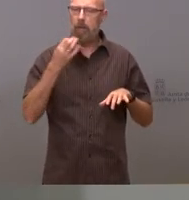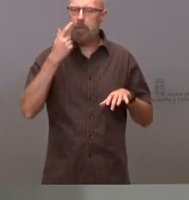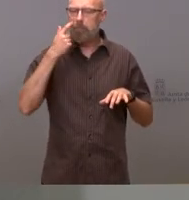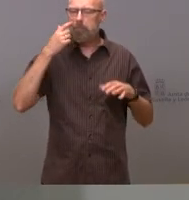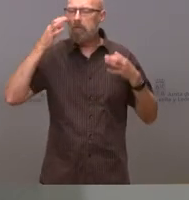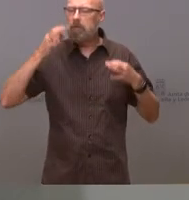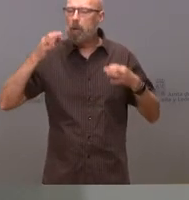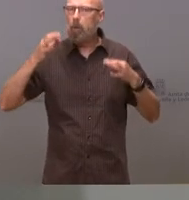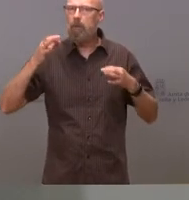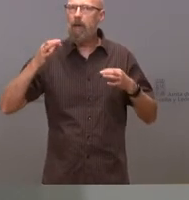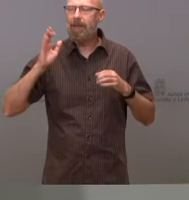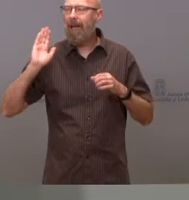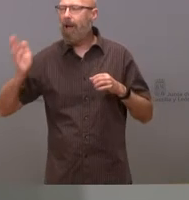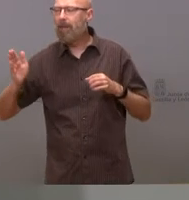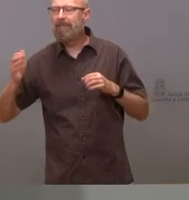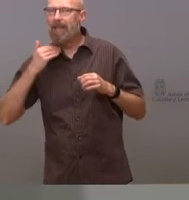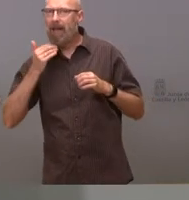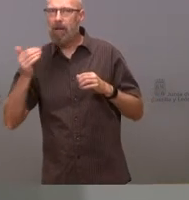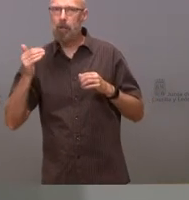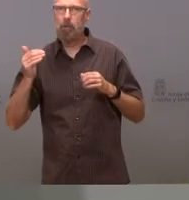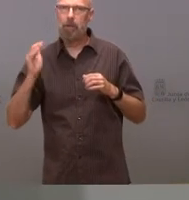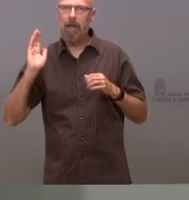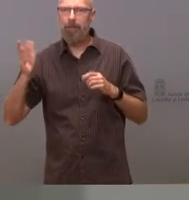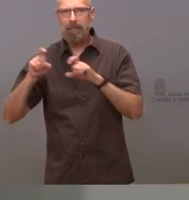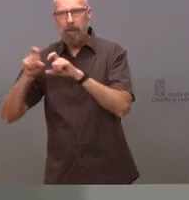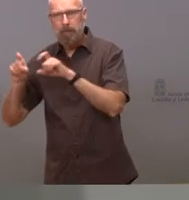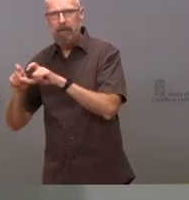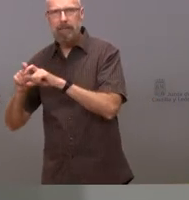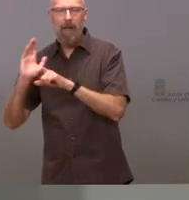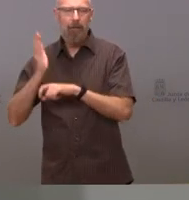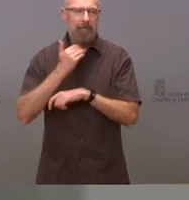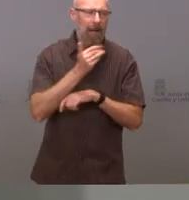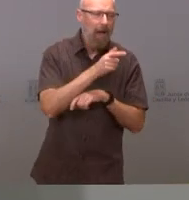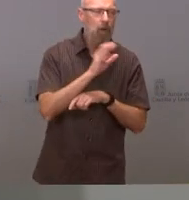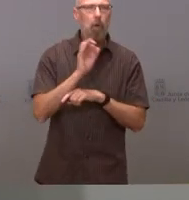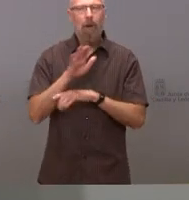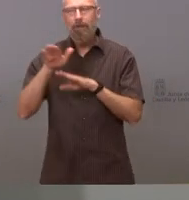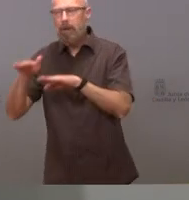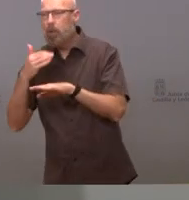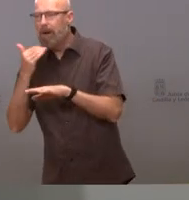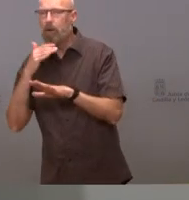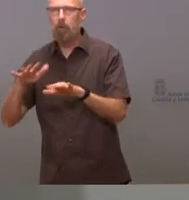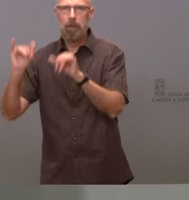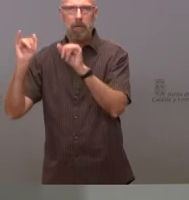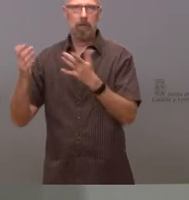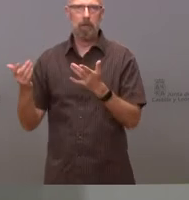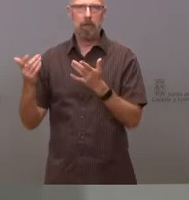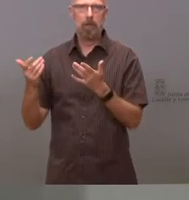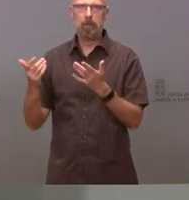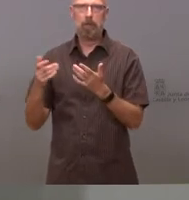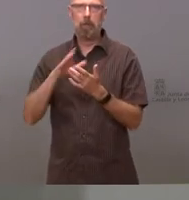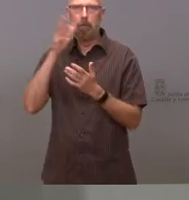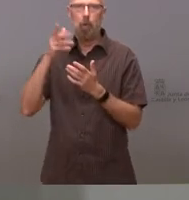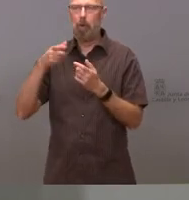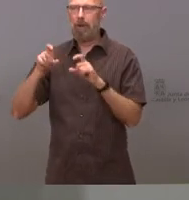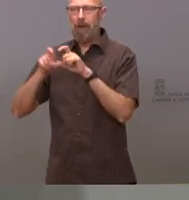perjudica ni a nuestros ciudadanos ni a nuestras empresas que no hay tratos de favor y que no se alteran las normas del